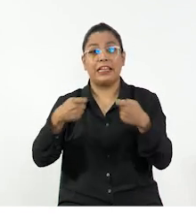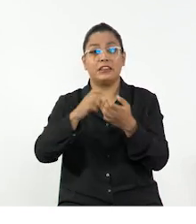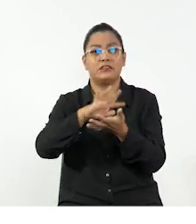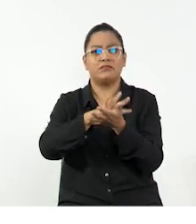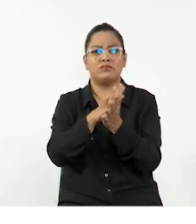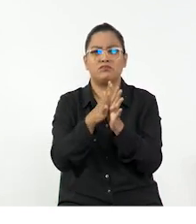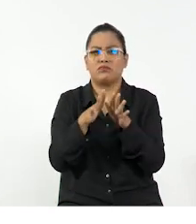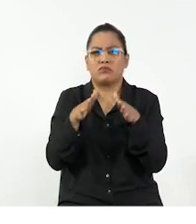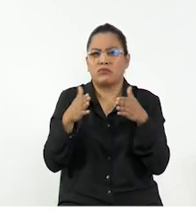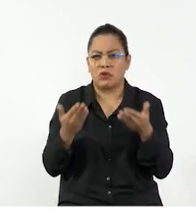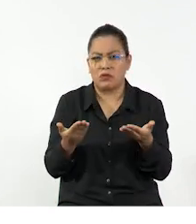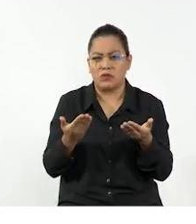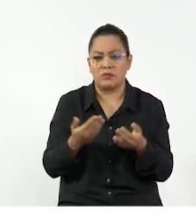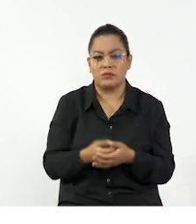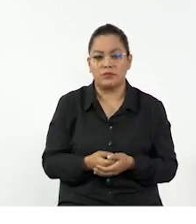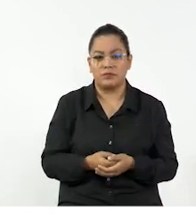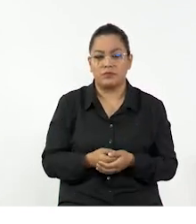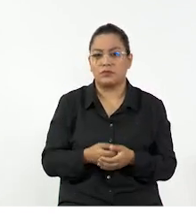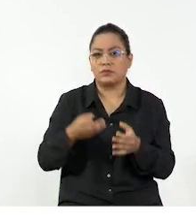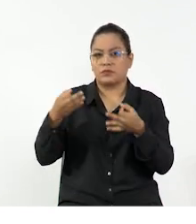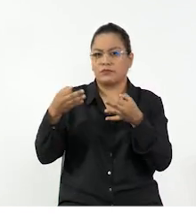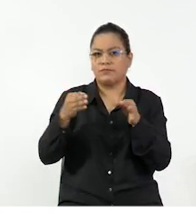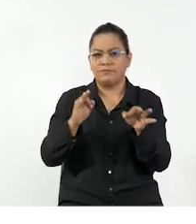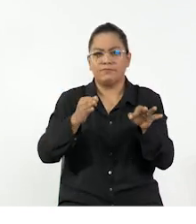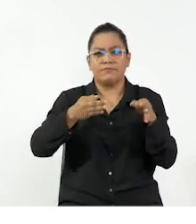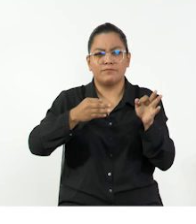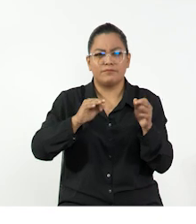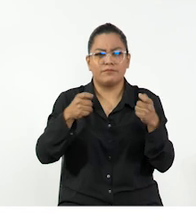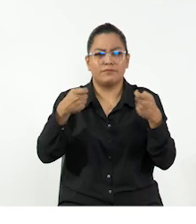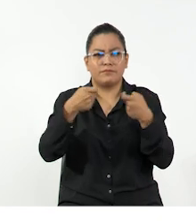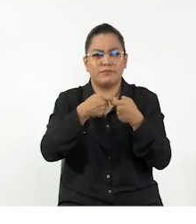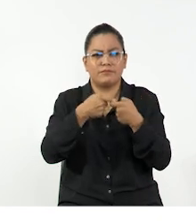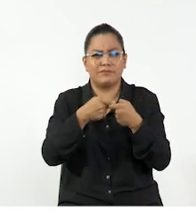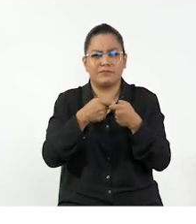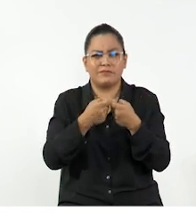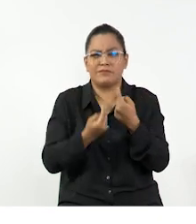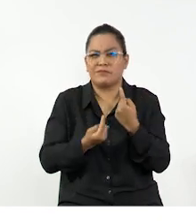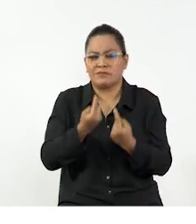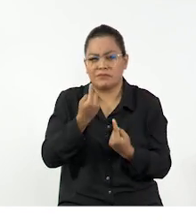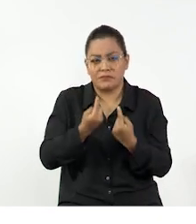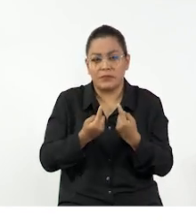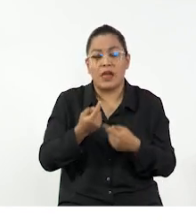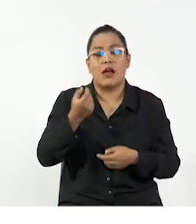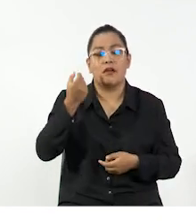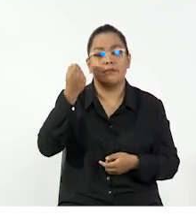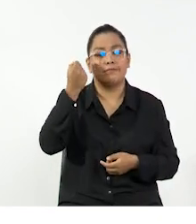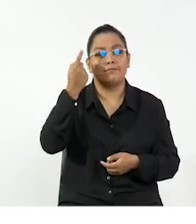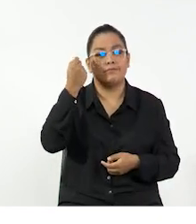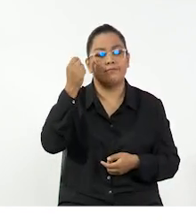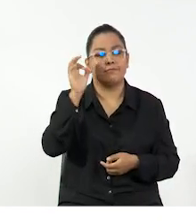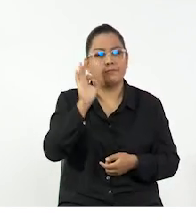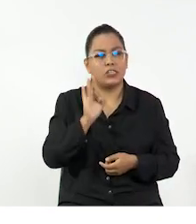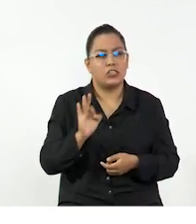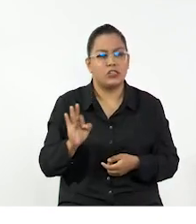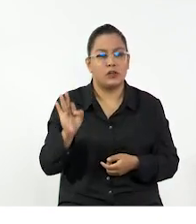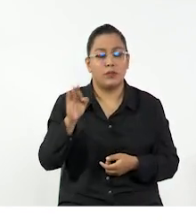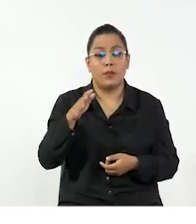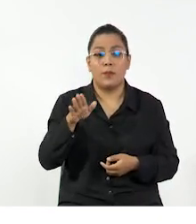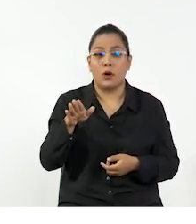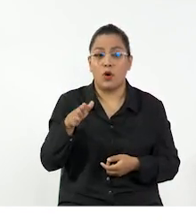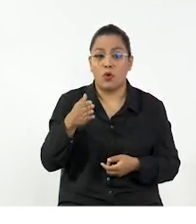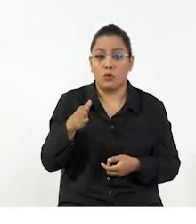¿Cómo se transforma esta energía? ¿En qué tipos de energía puedo encontrar una transferencia? Para eso y para una mayor